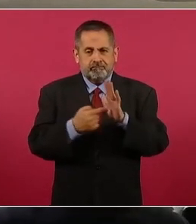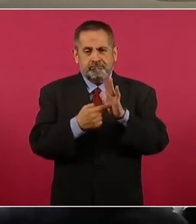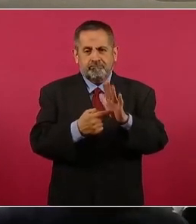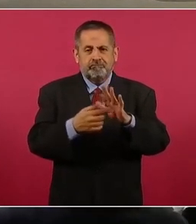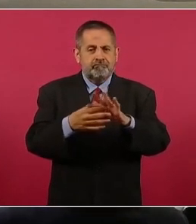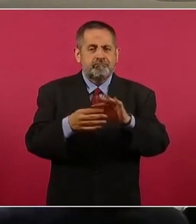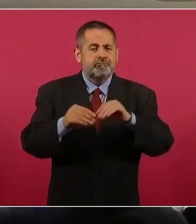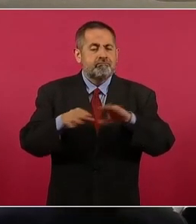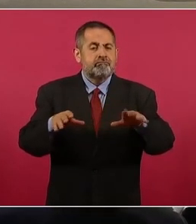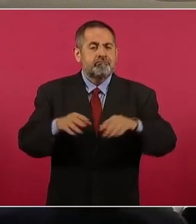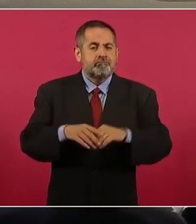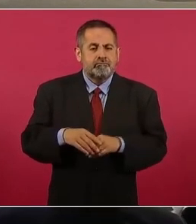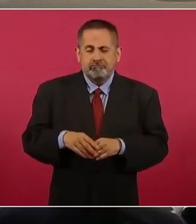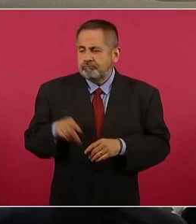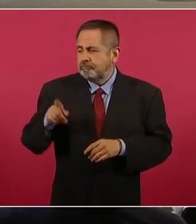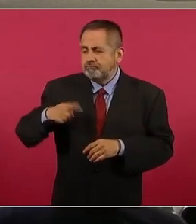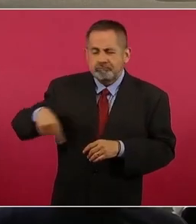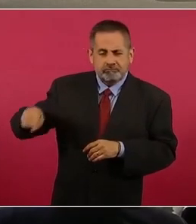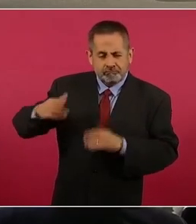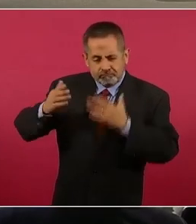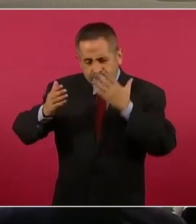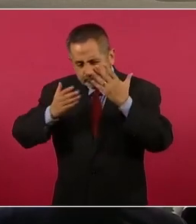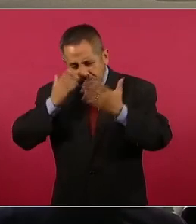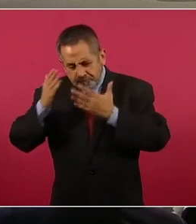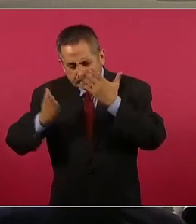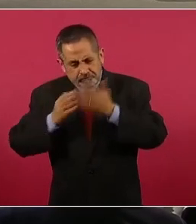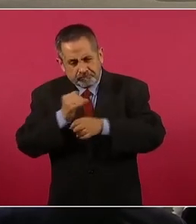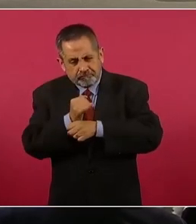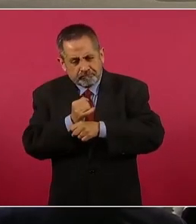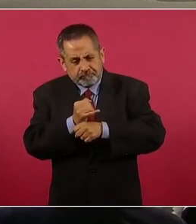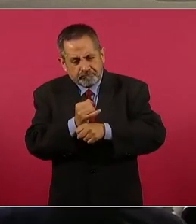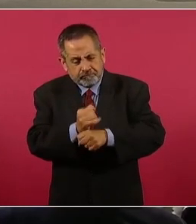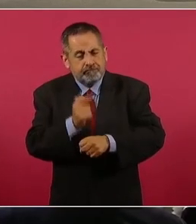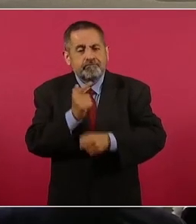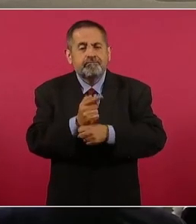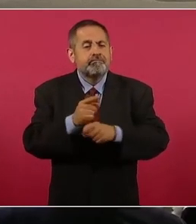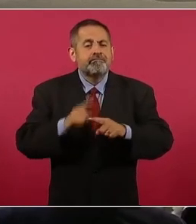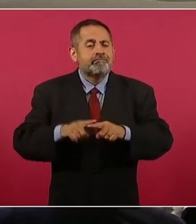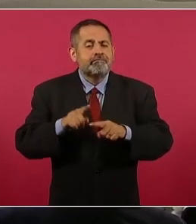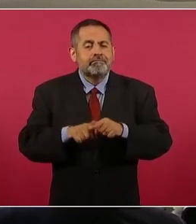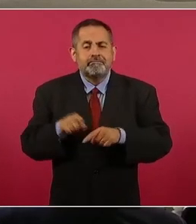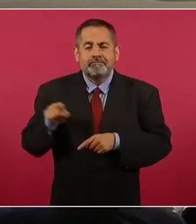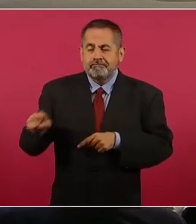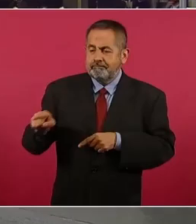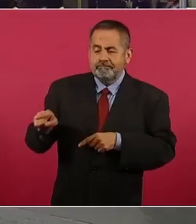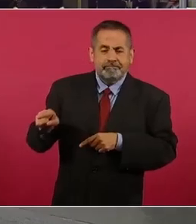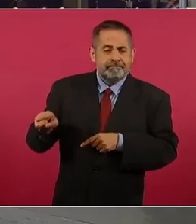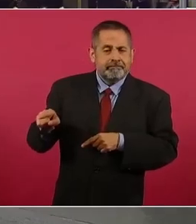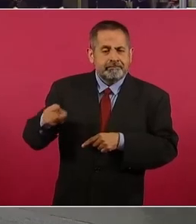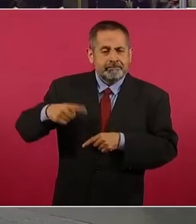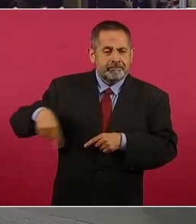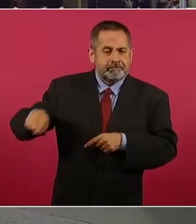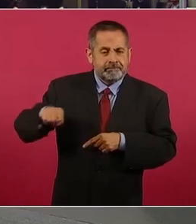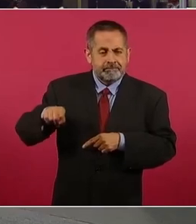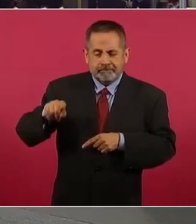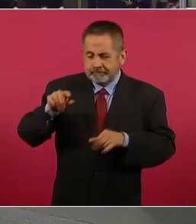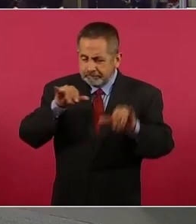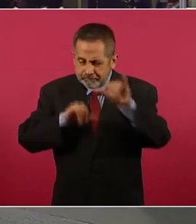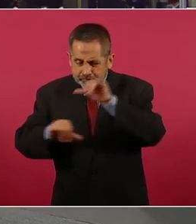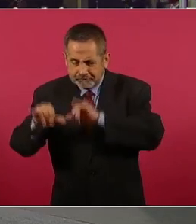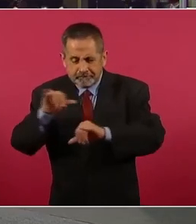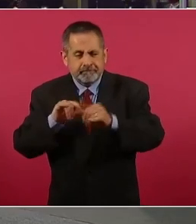un estudio que hace el laboratorio, el platelo al colap